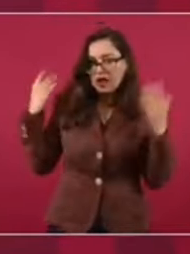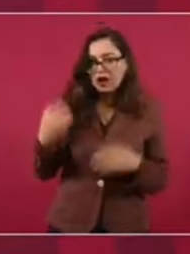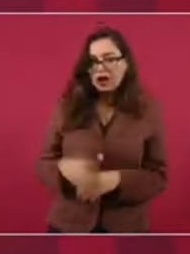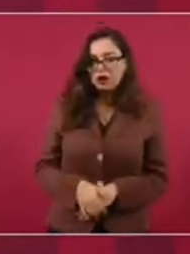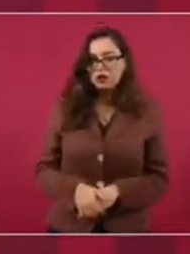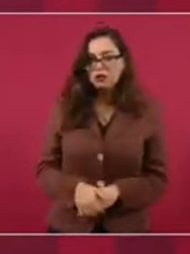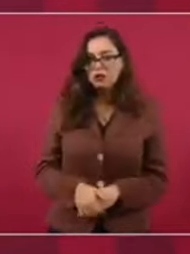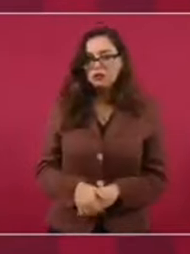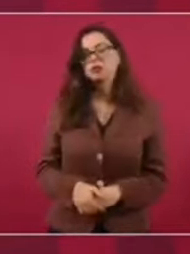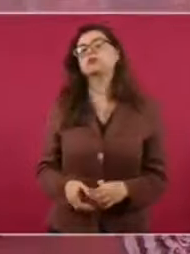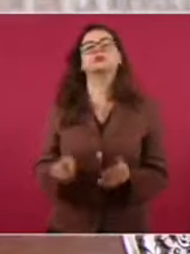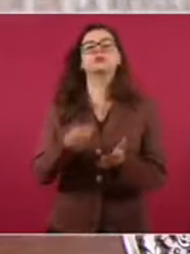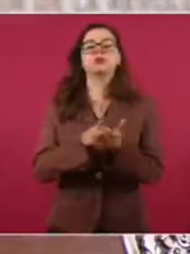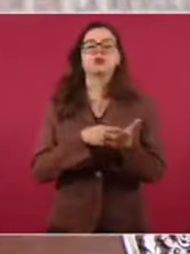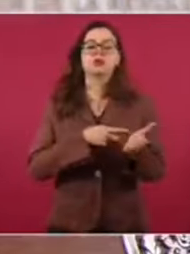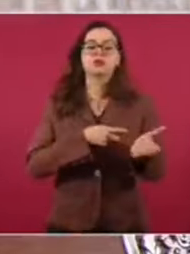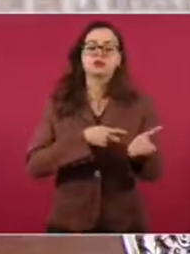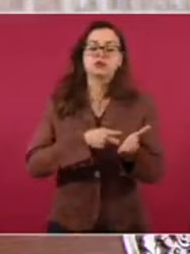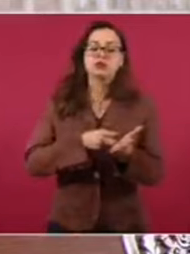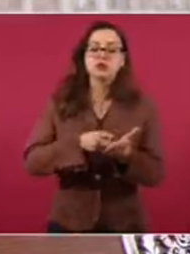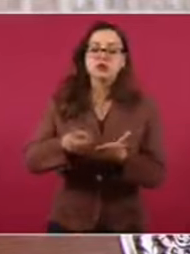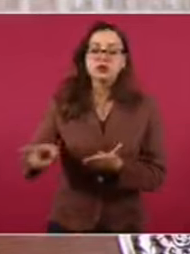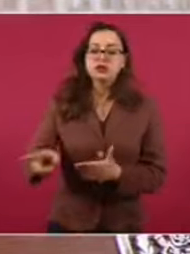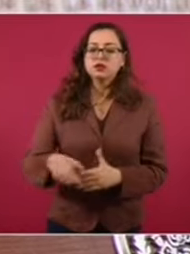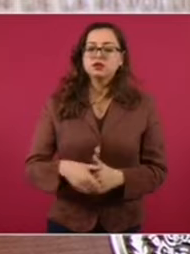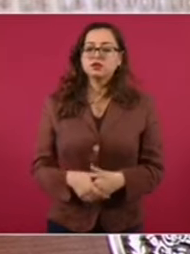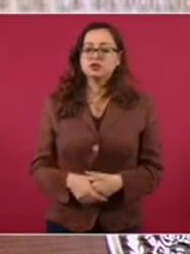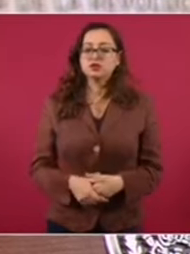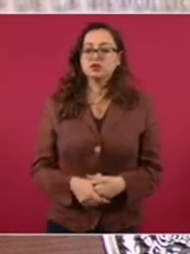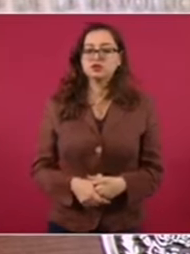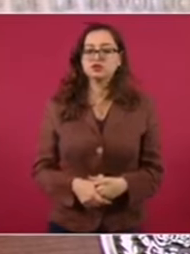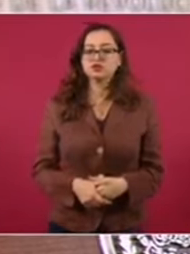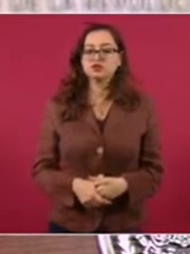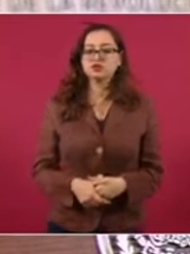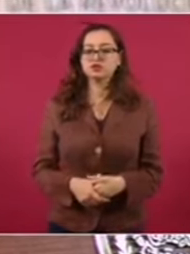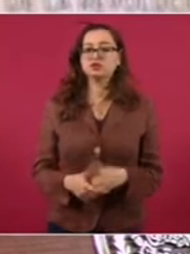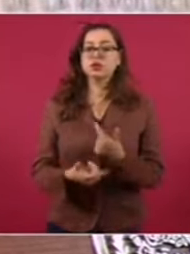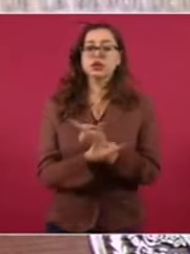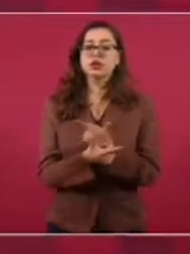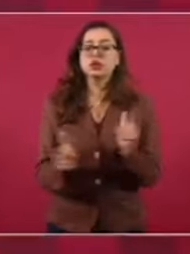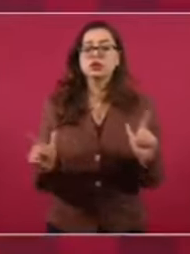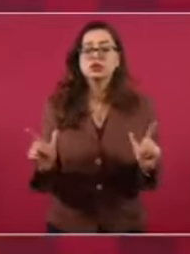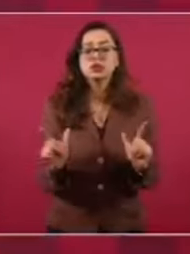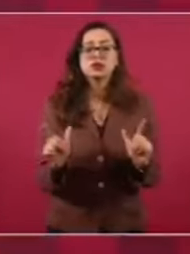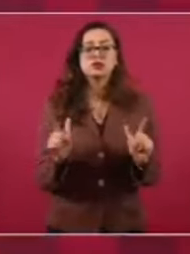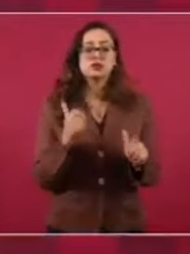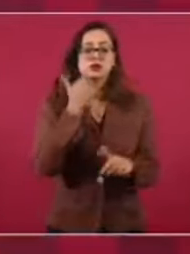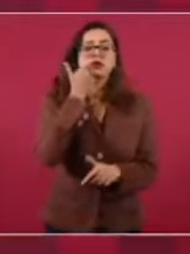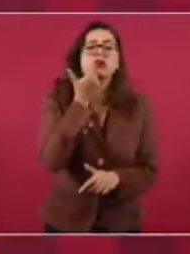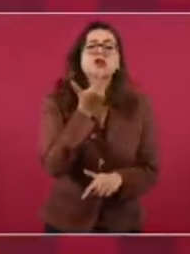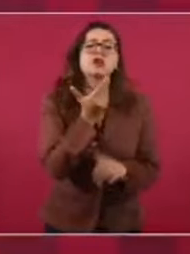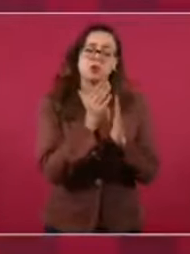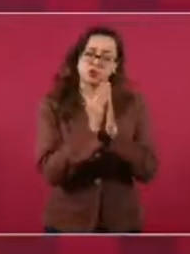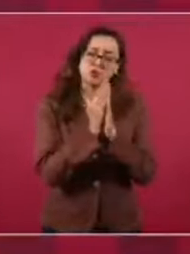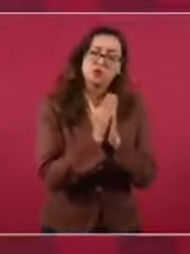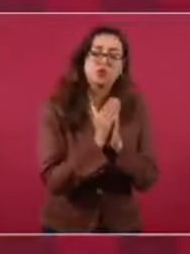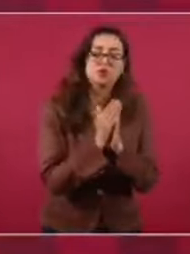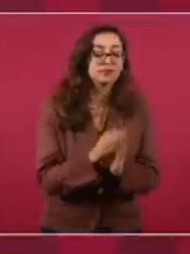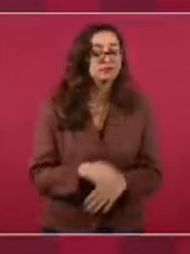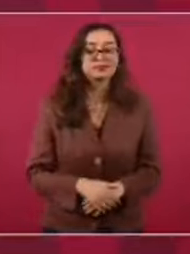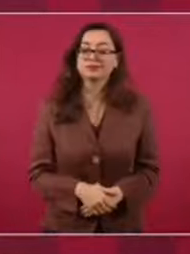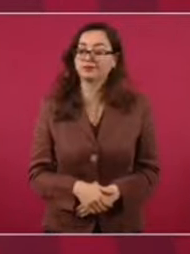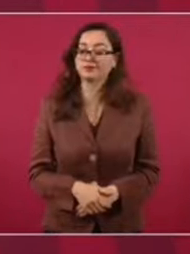y lo mismo, la libertad, no, se implora, se